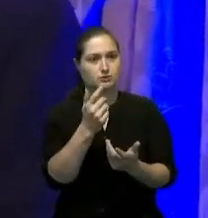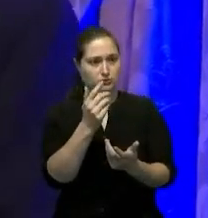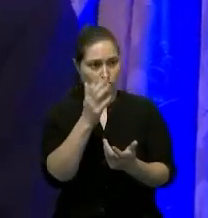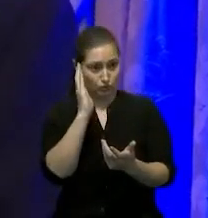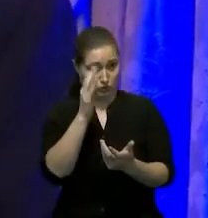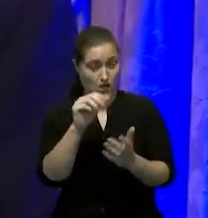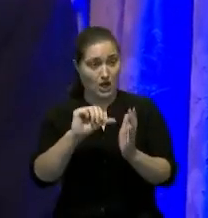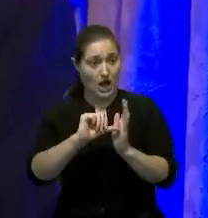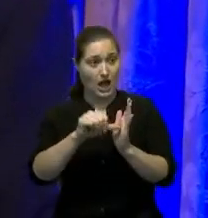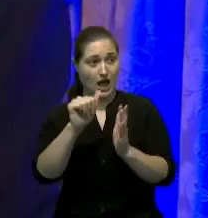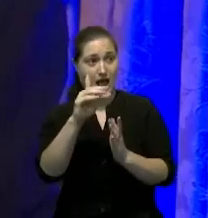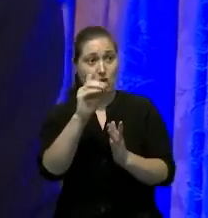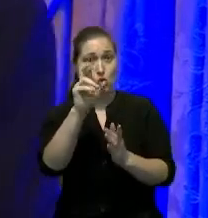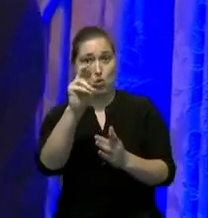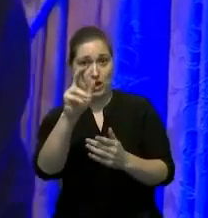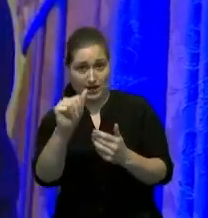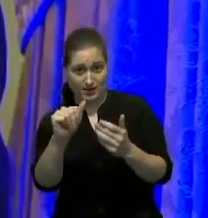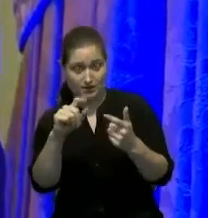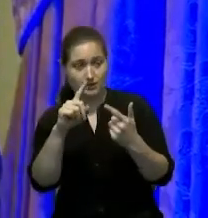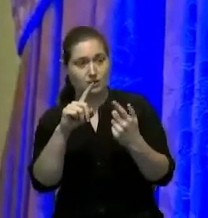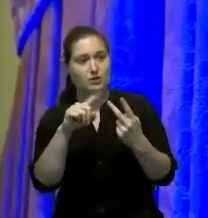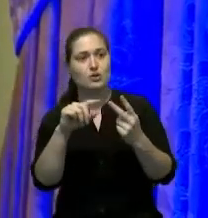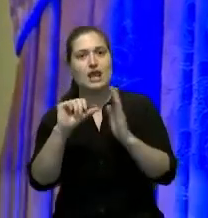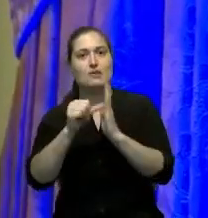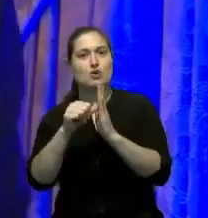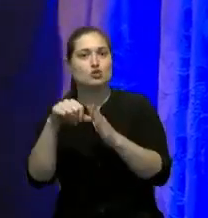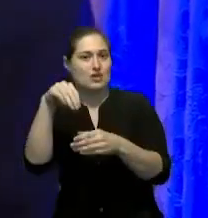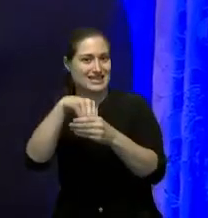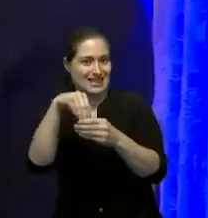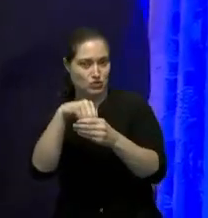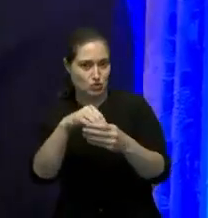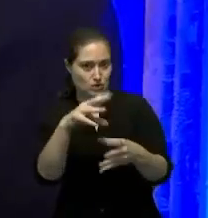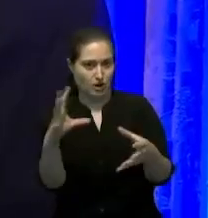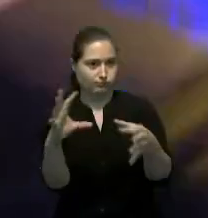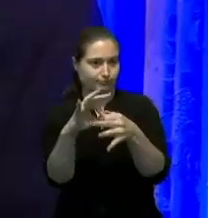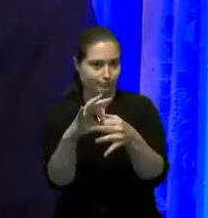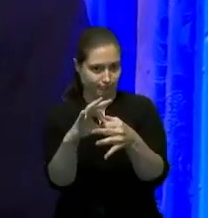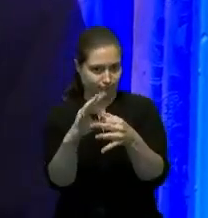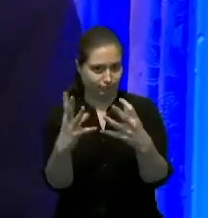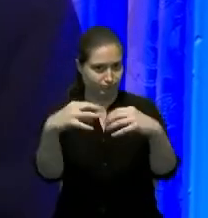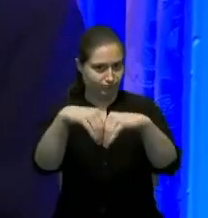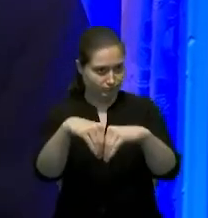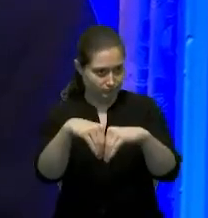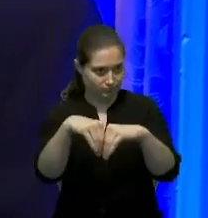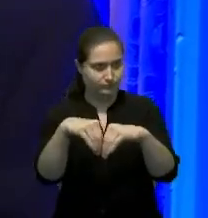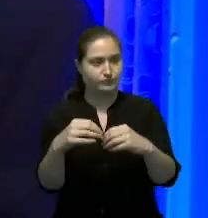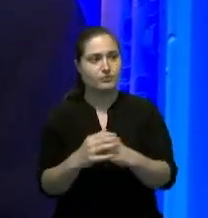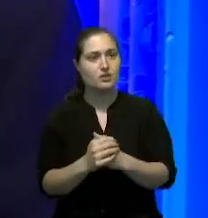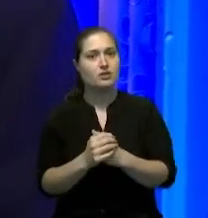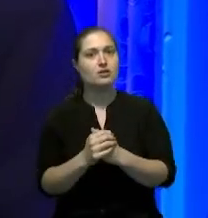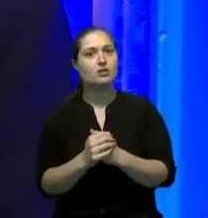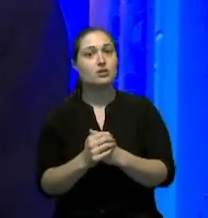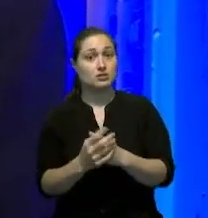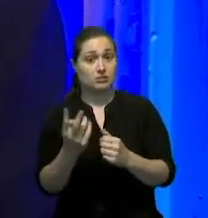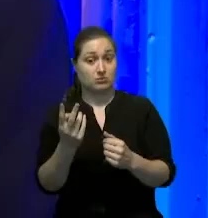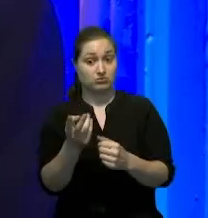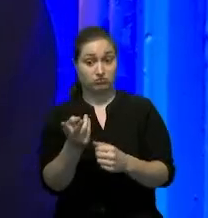aduana con el impuesto interno los cuales que ambos son